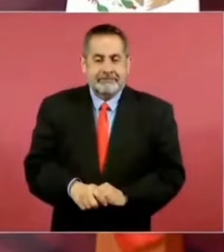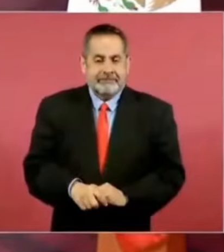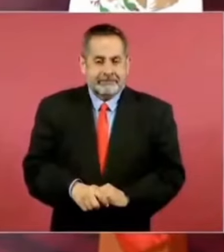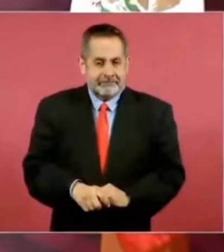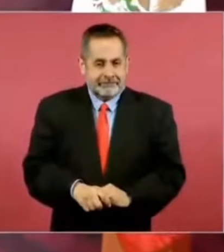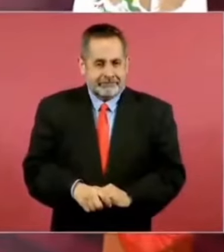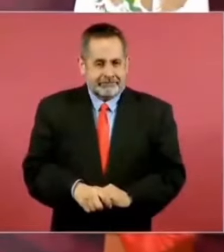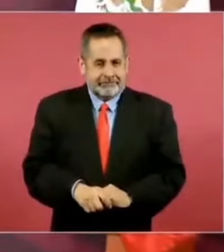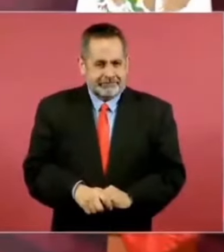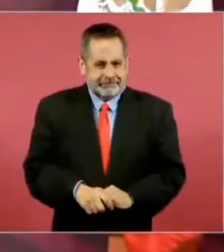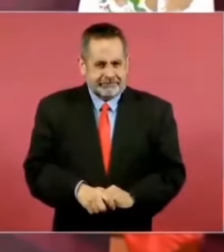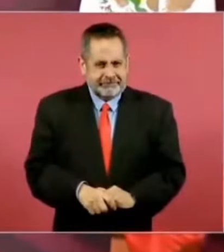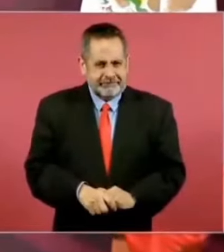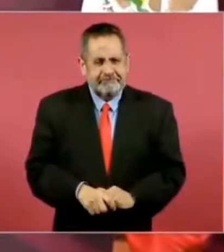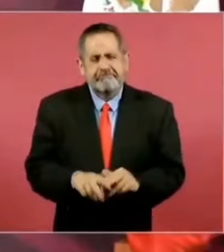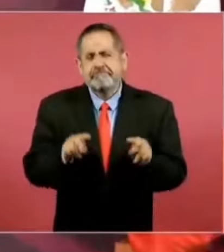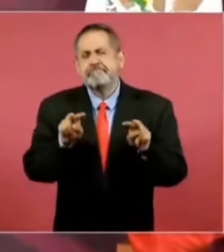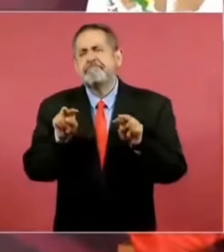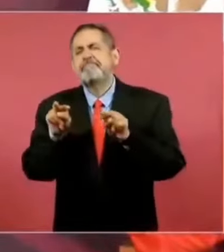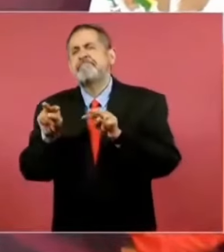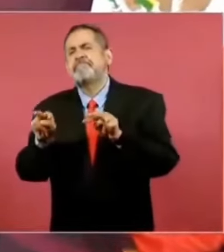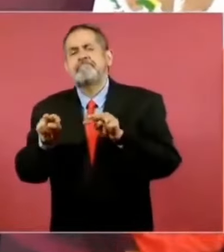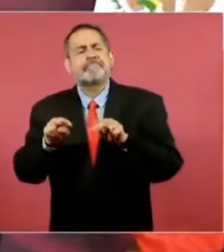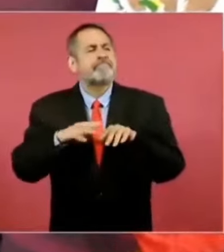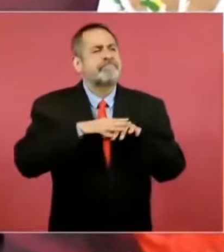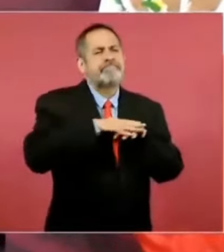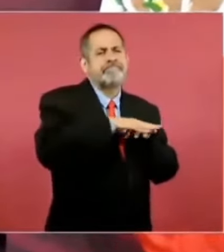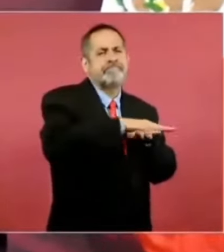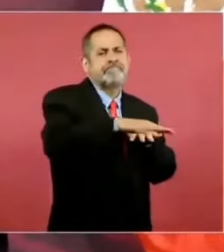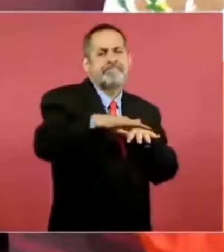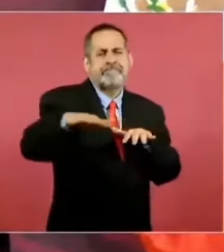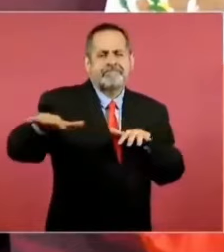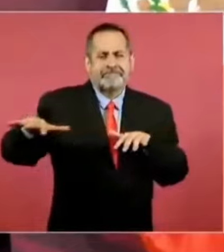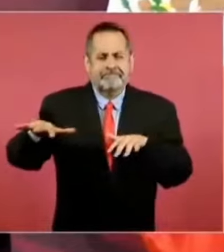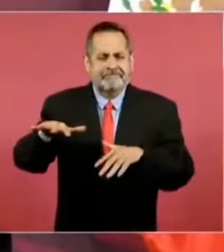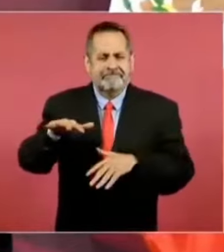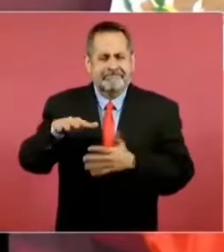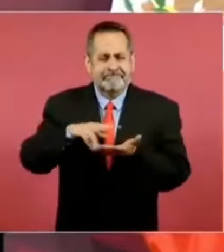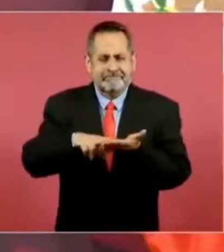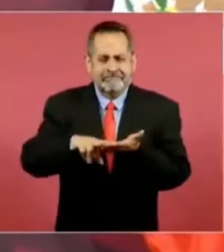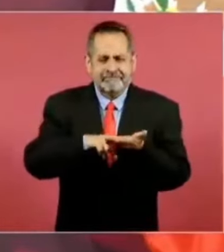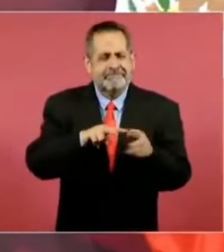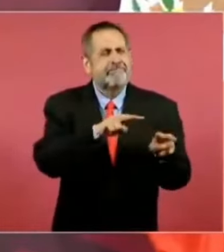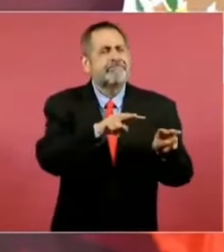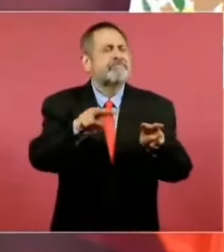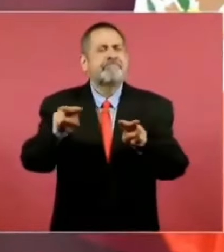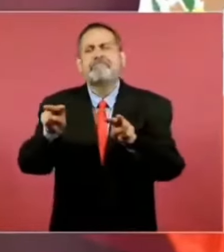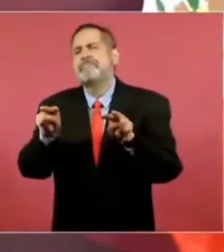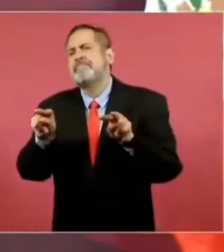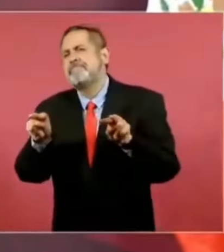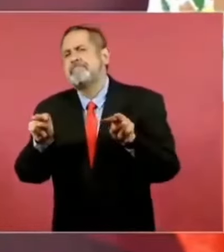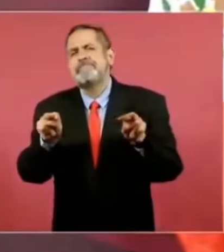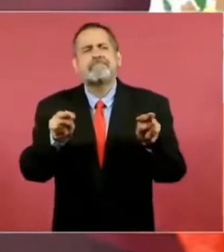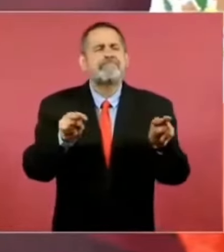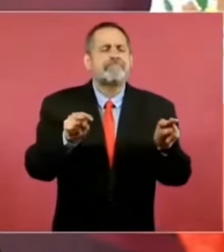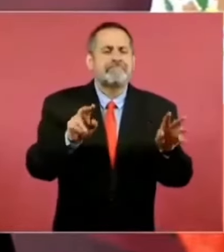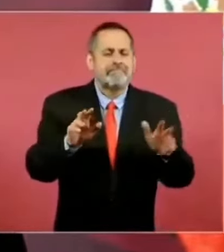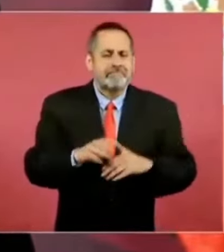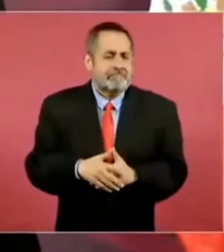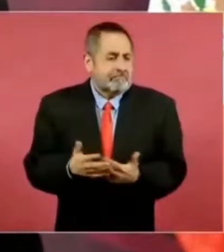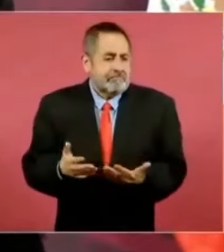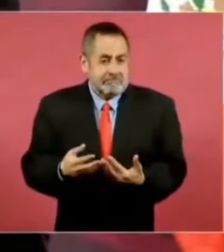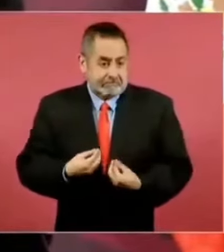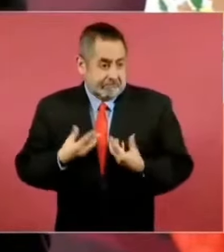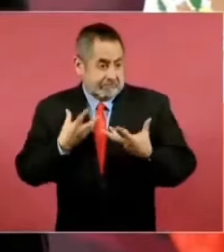y contemplar ahí los verdes, para qué quiero más vida